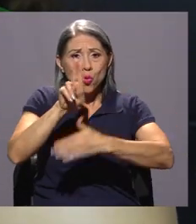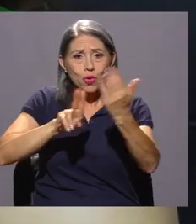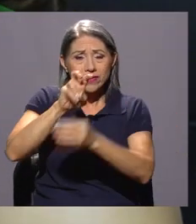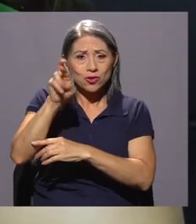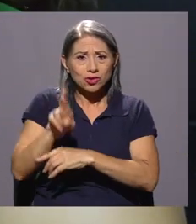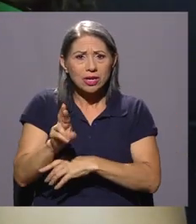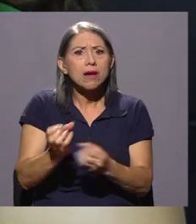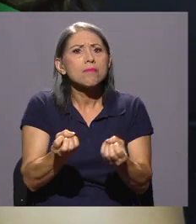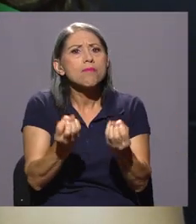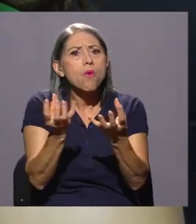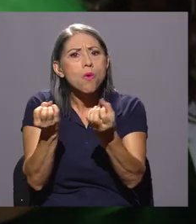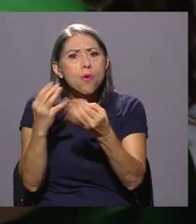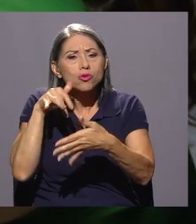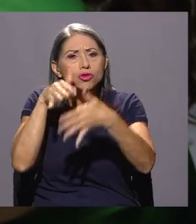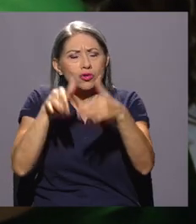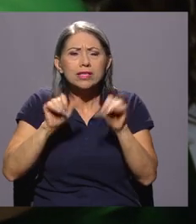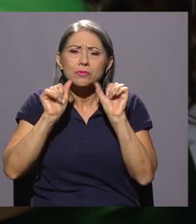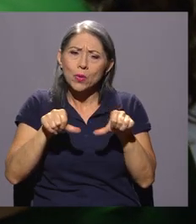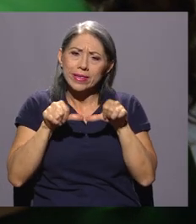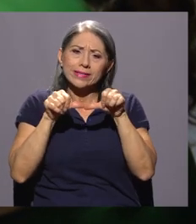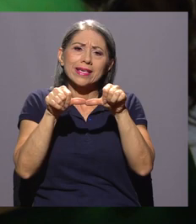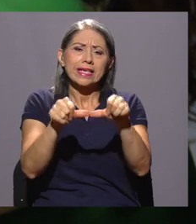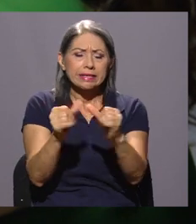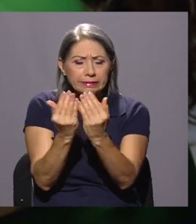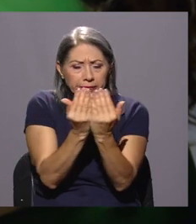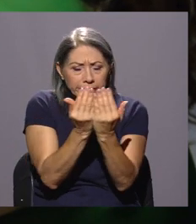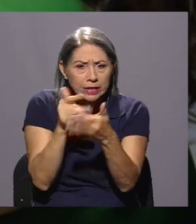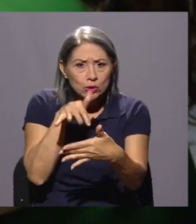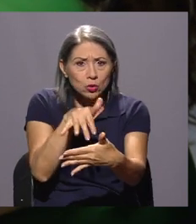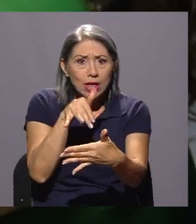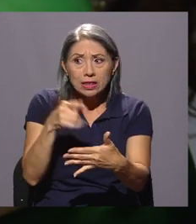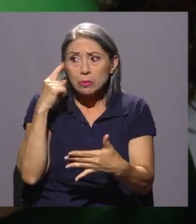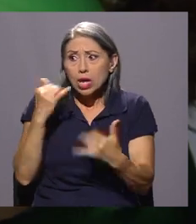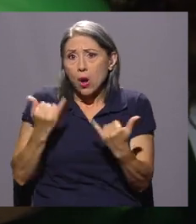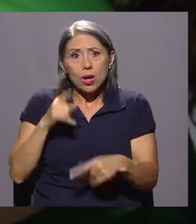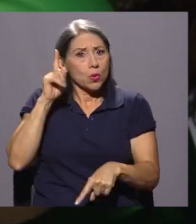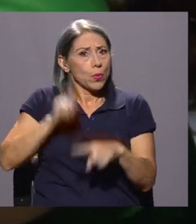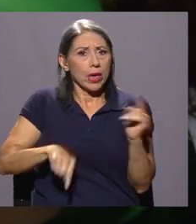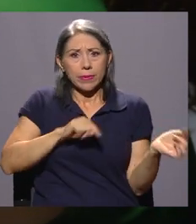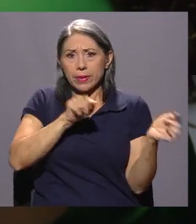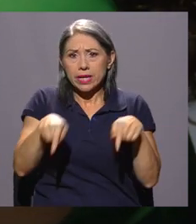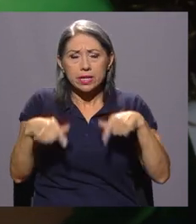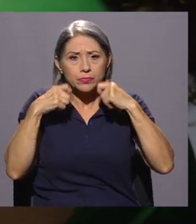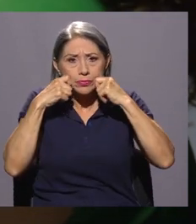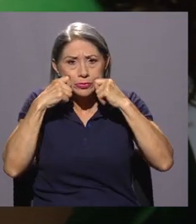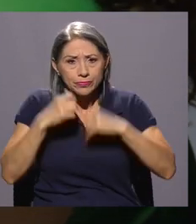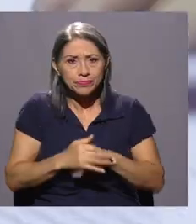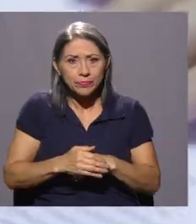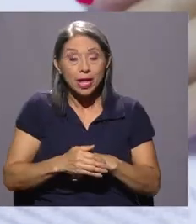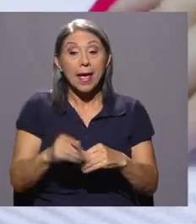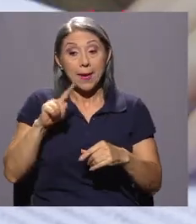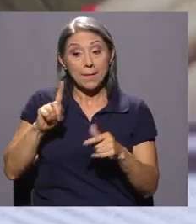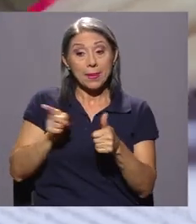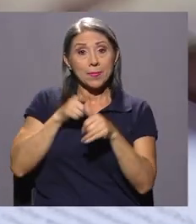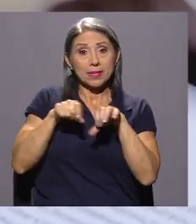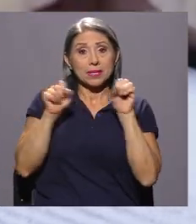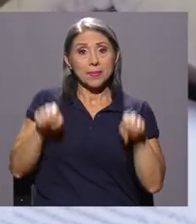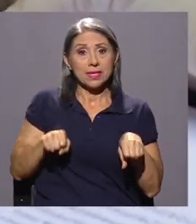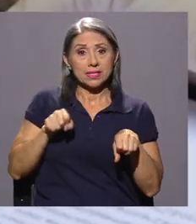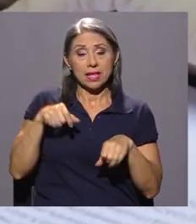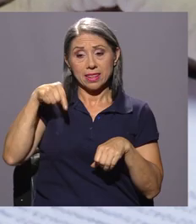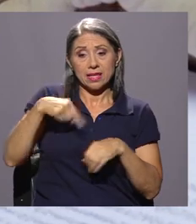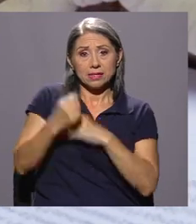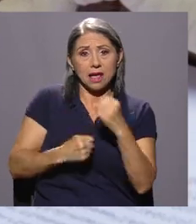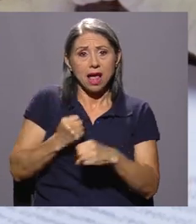permitido que cientos de estudiantes sigan con su educación en momentos en que las clases presenciales no han sido posibles. Tan solo para este primer